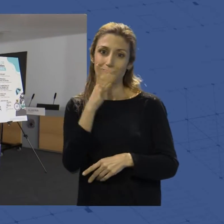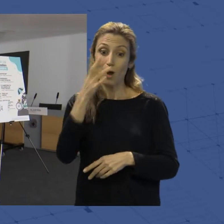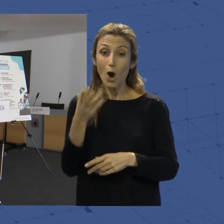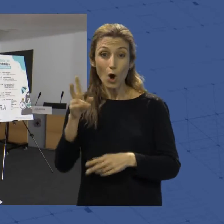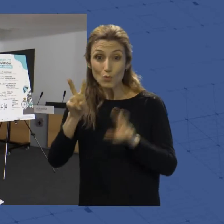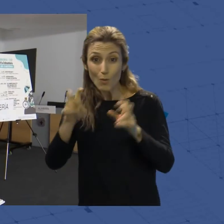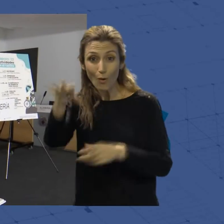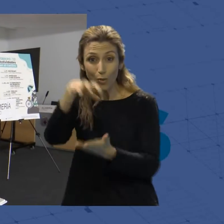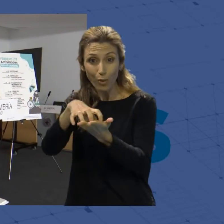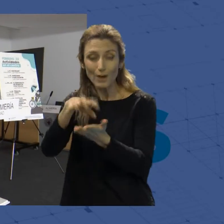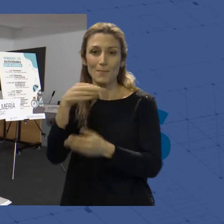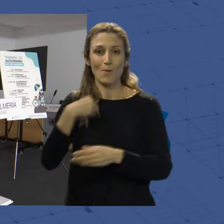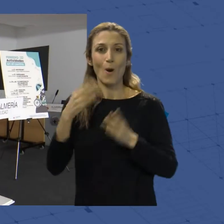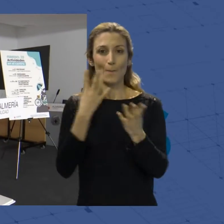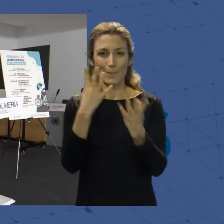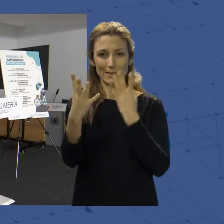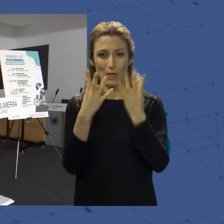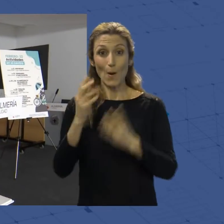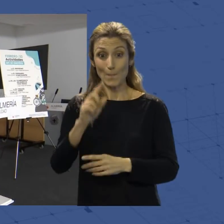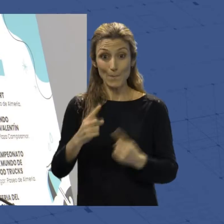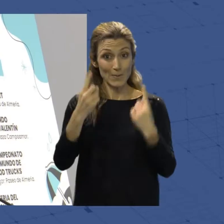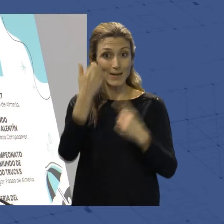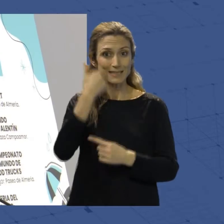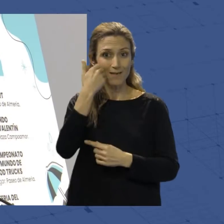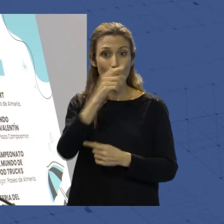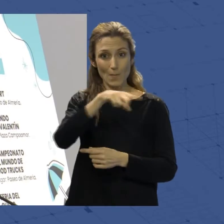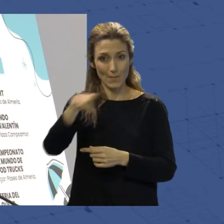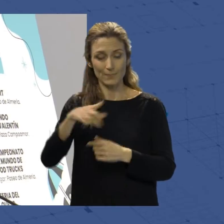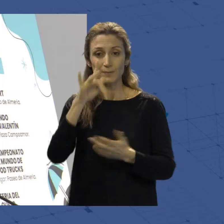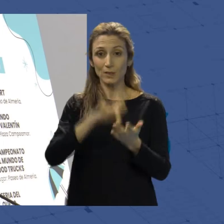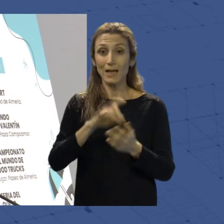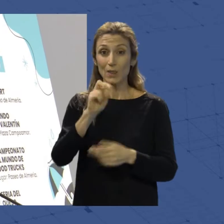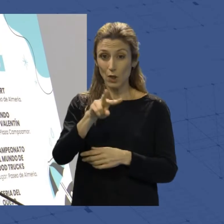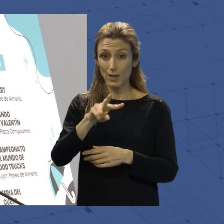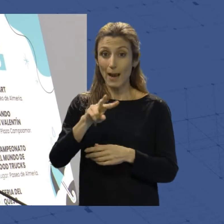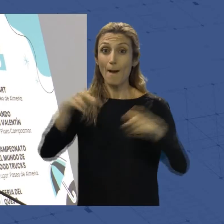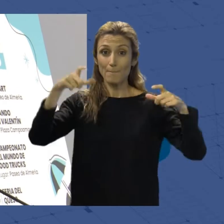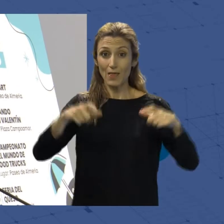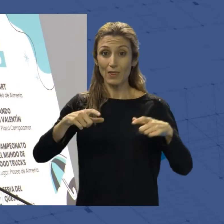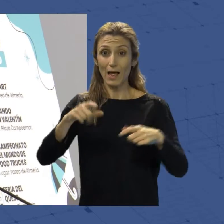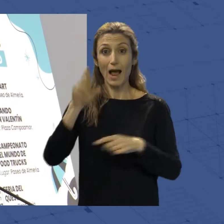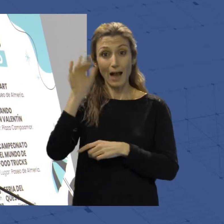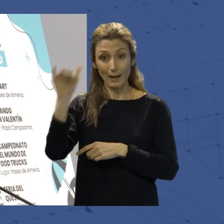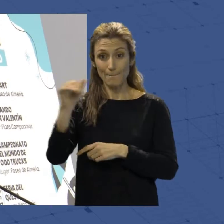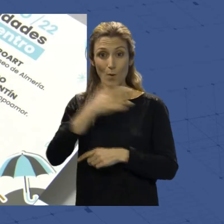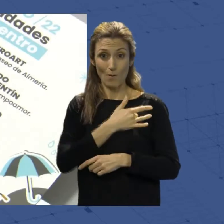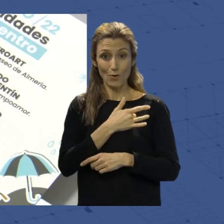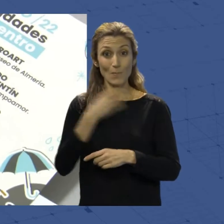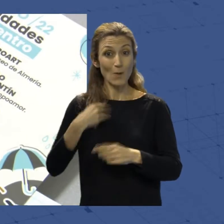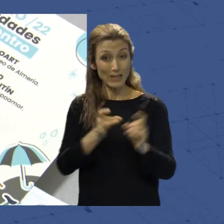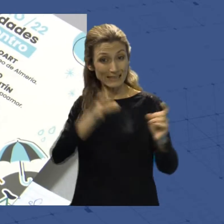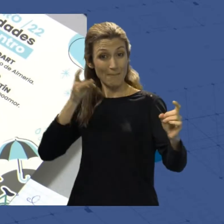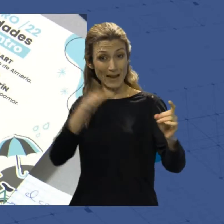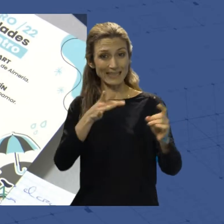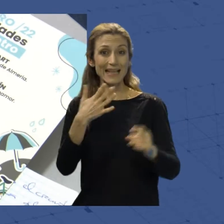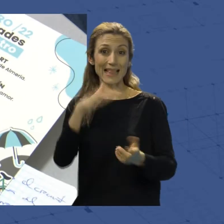el Paseo, y que se celebrará el primer sábado de cada mes. El día 12 la Plaza Campo Amor celebrará San Valentín de un modo muy especial y